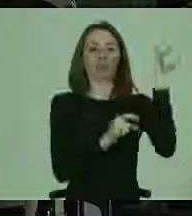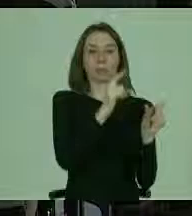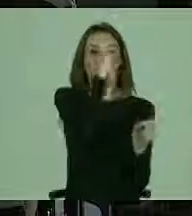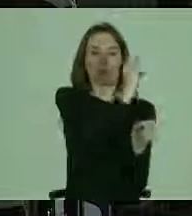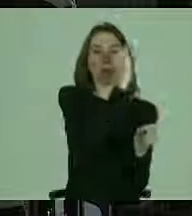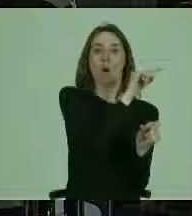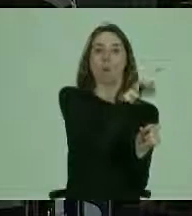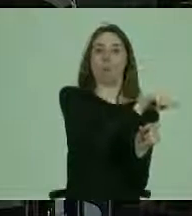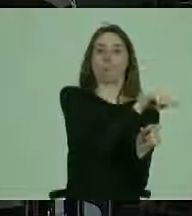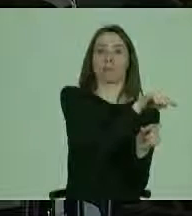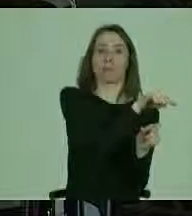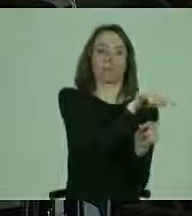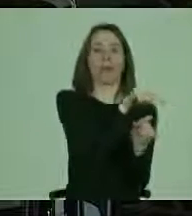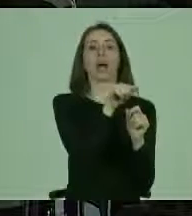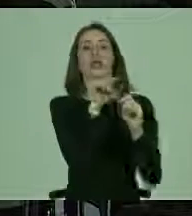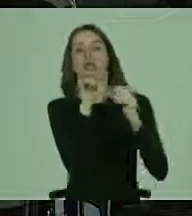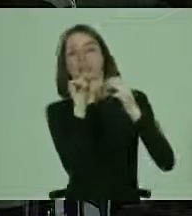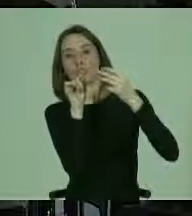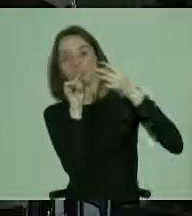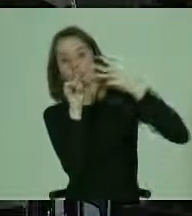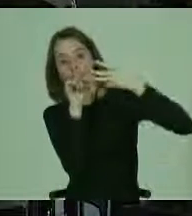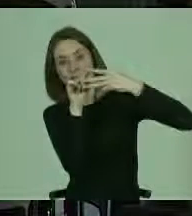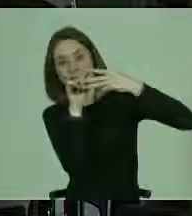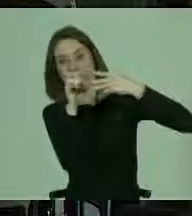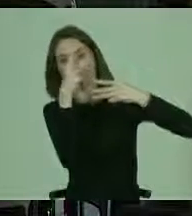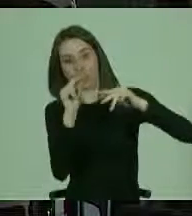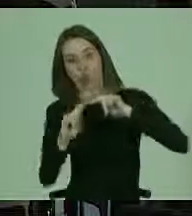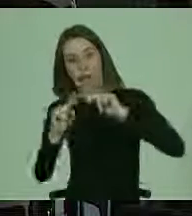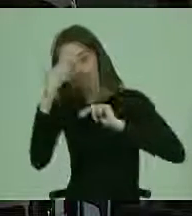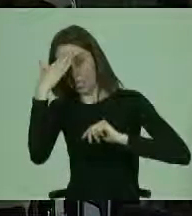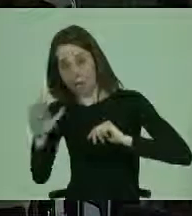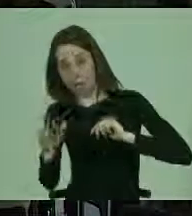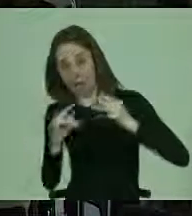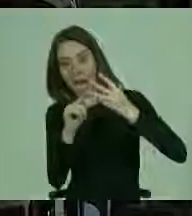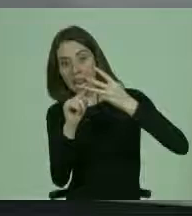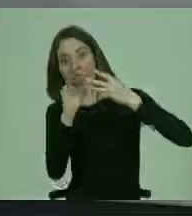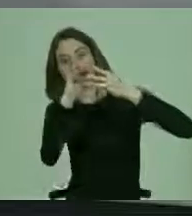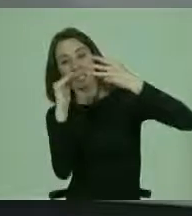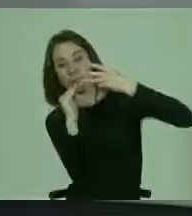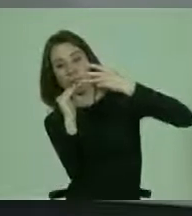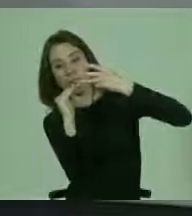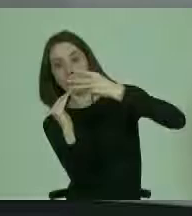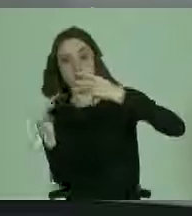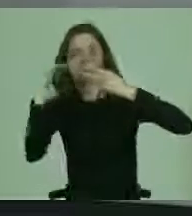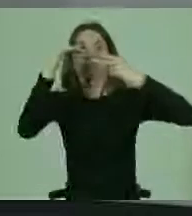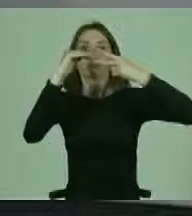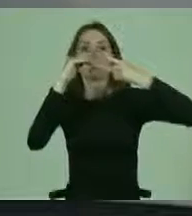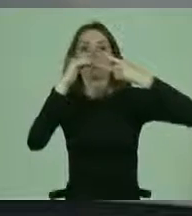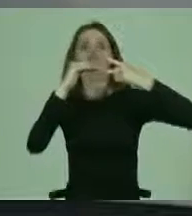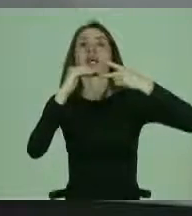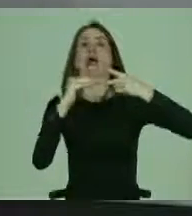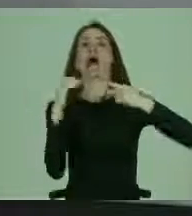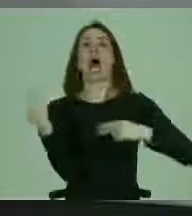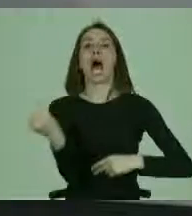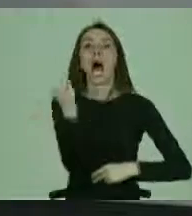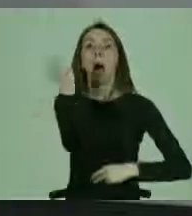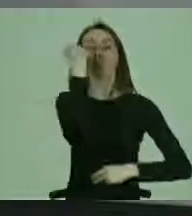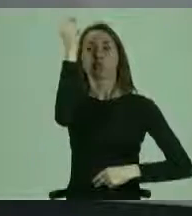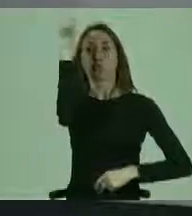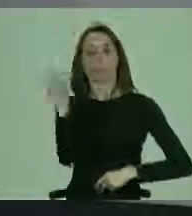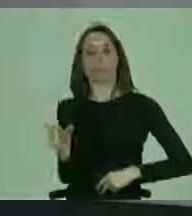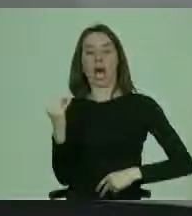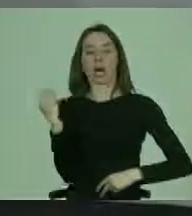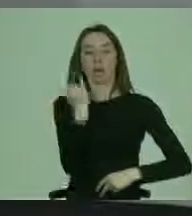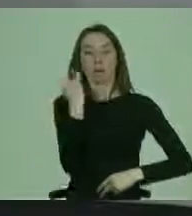Por lo tanto, sube, después de la no maleficencia, la autonomía, como segundo principio. Y en base a la